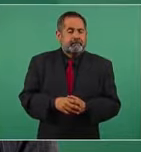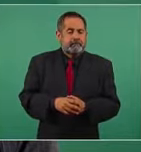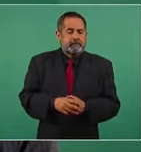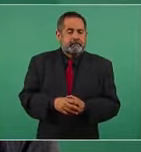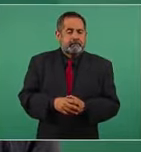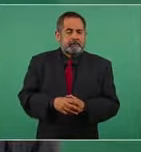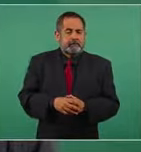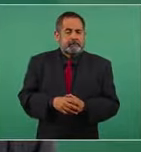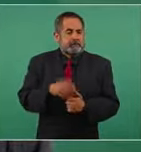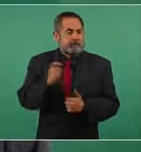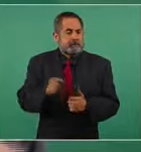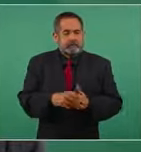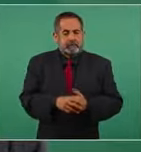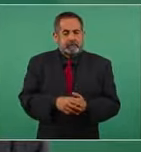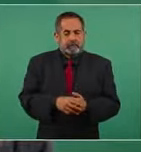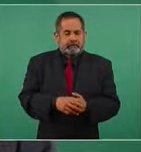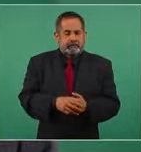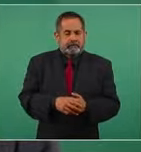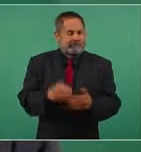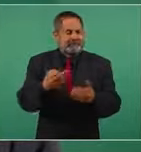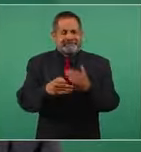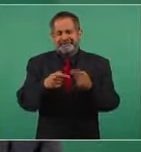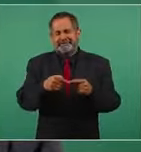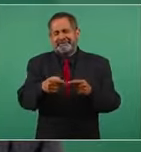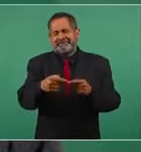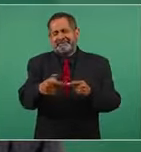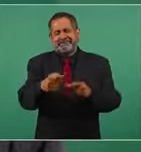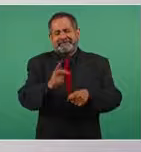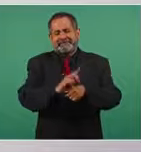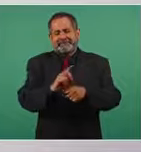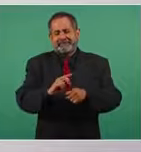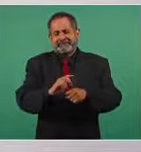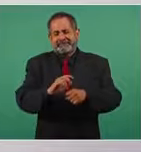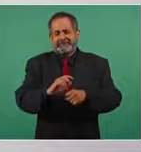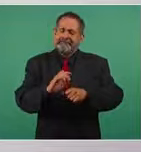entonces ya faltan unos cuantos días y